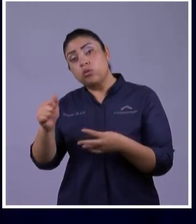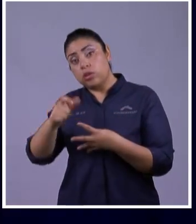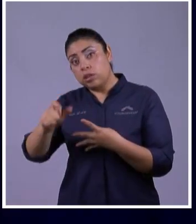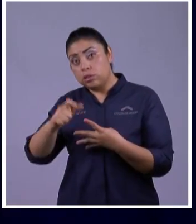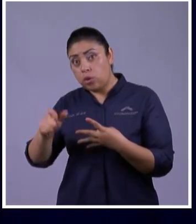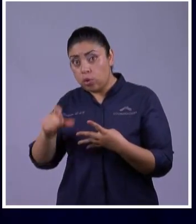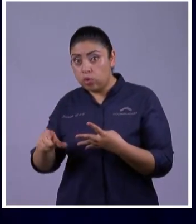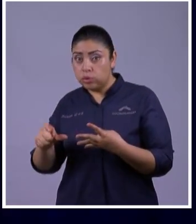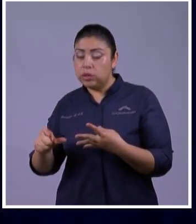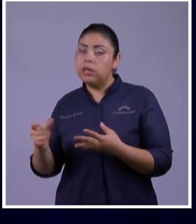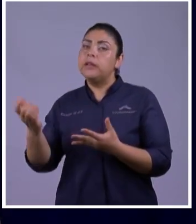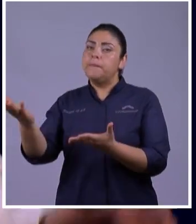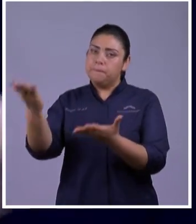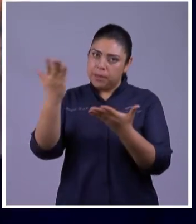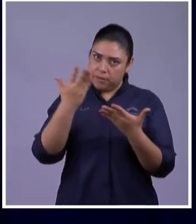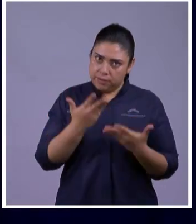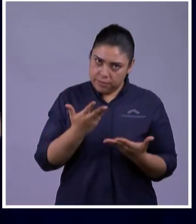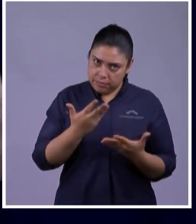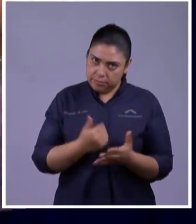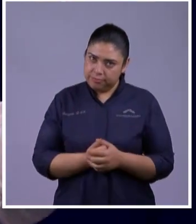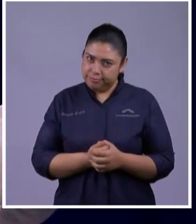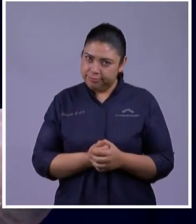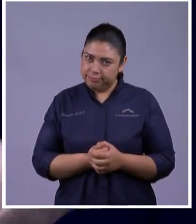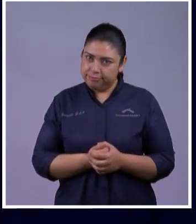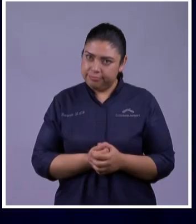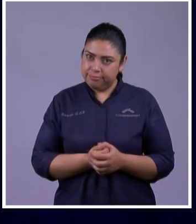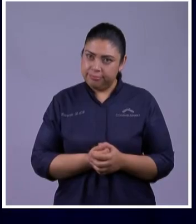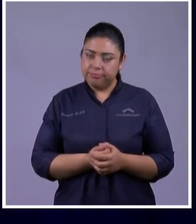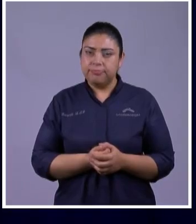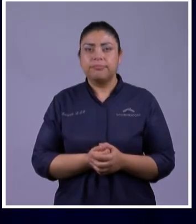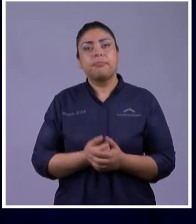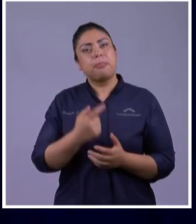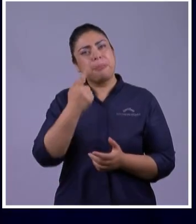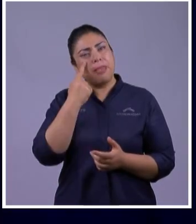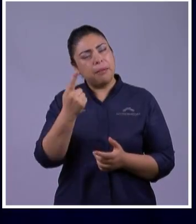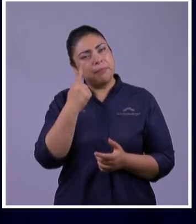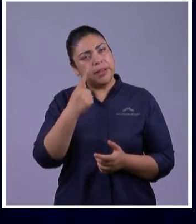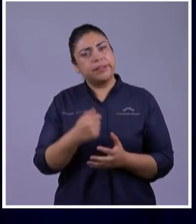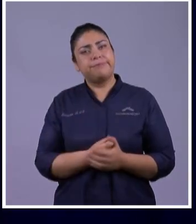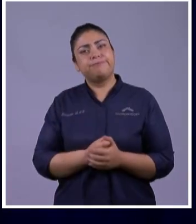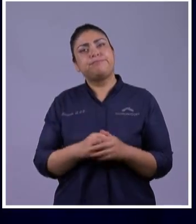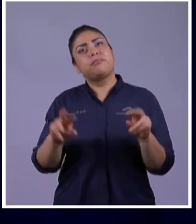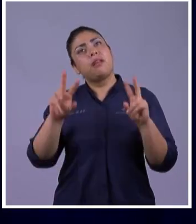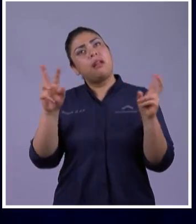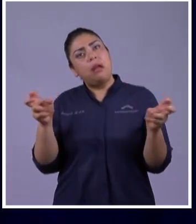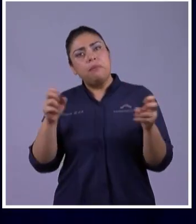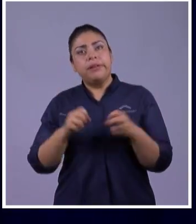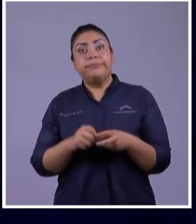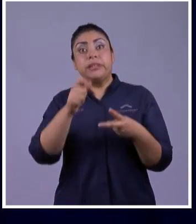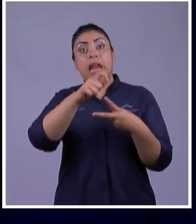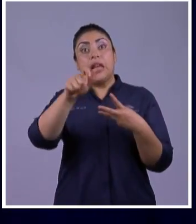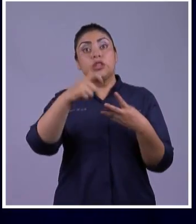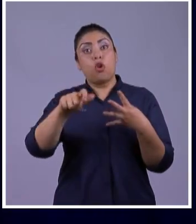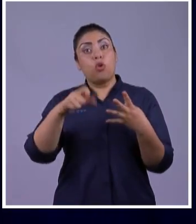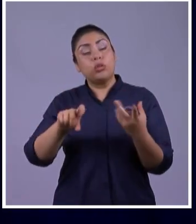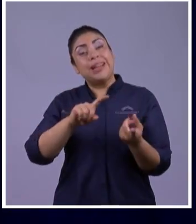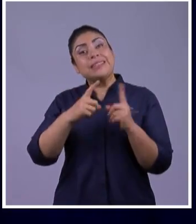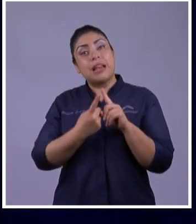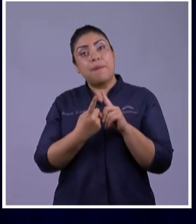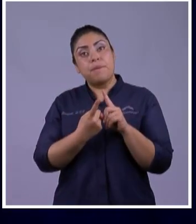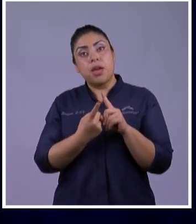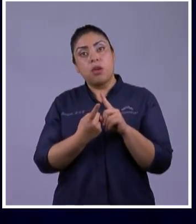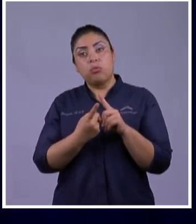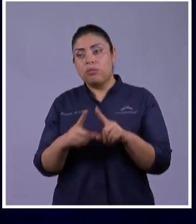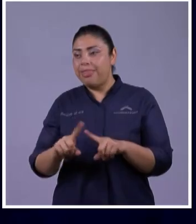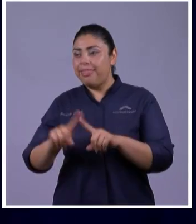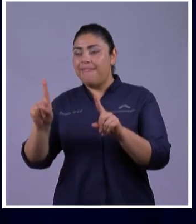hablando del nuevo normal pero por todos lados y si hoy vamos a hablar de un nuevo normal pero lo hablamos desde la perspectiva